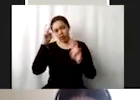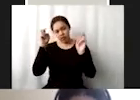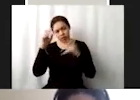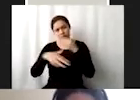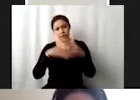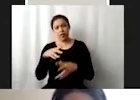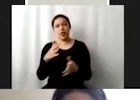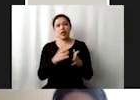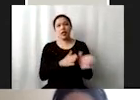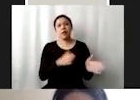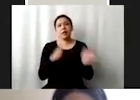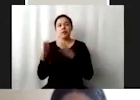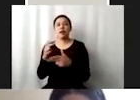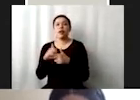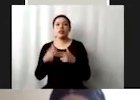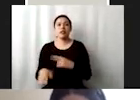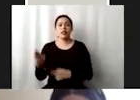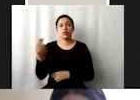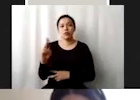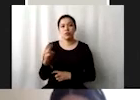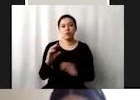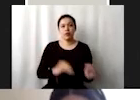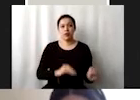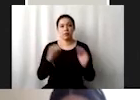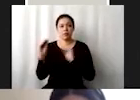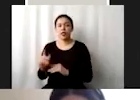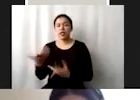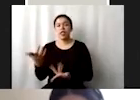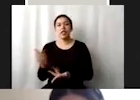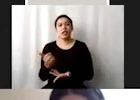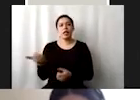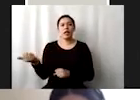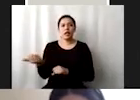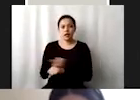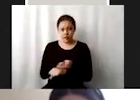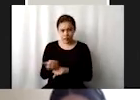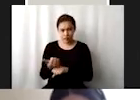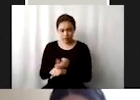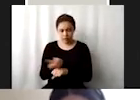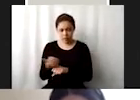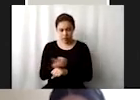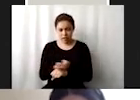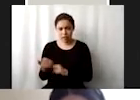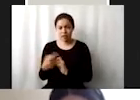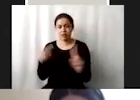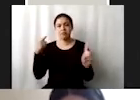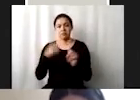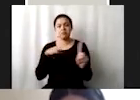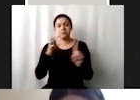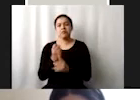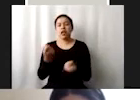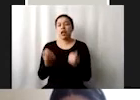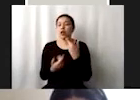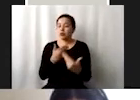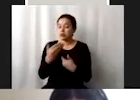noviembre y bueno en amarillo son aquellas metas en las que se ha hecho un progreso